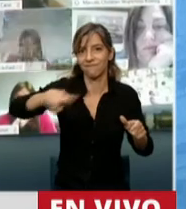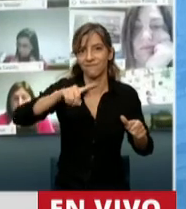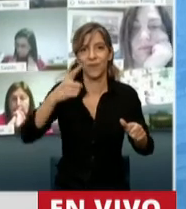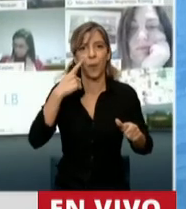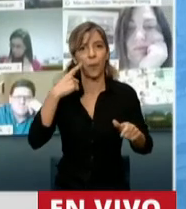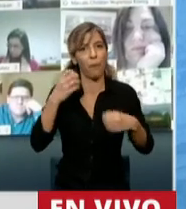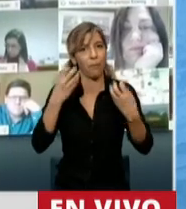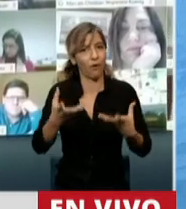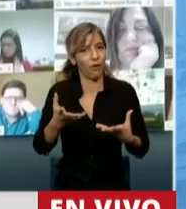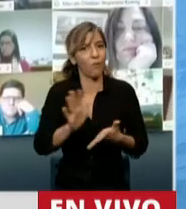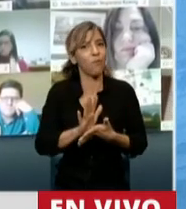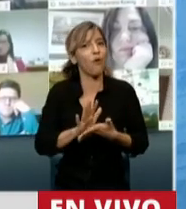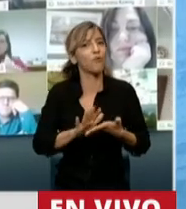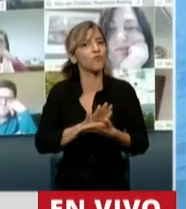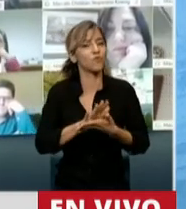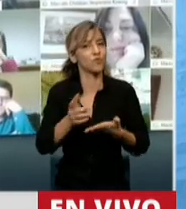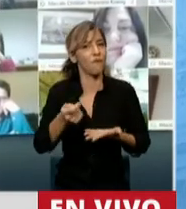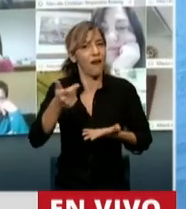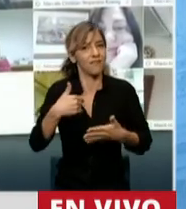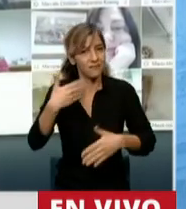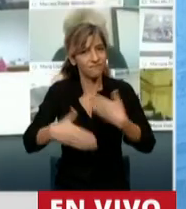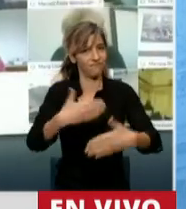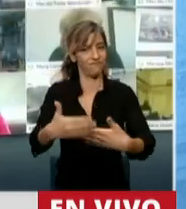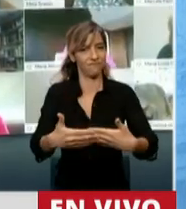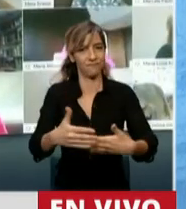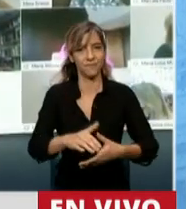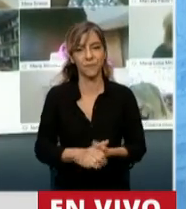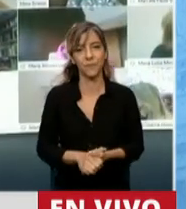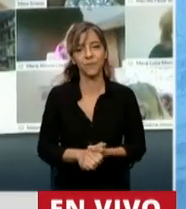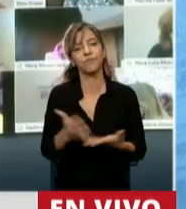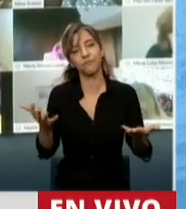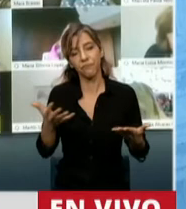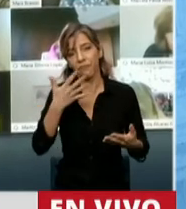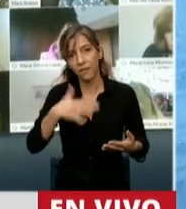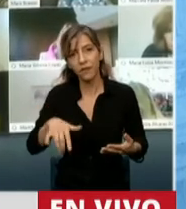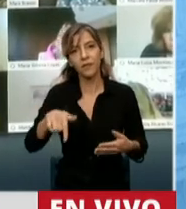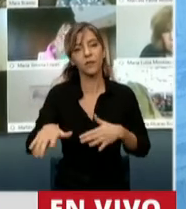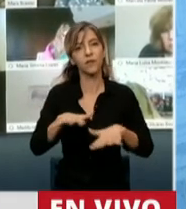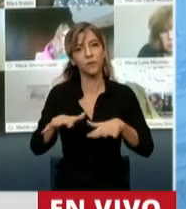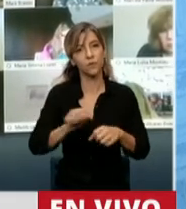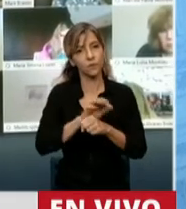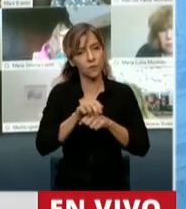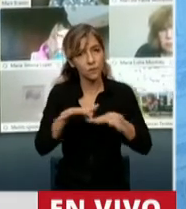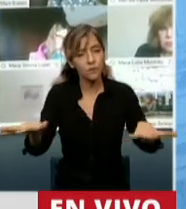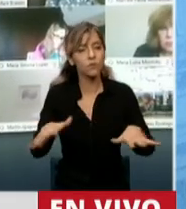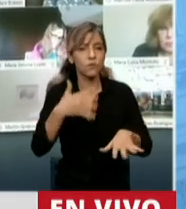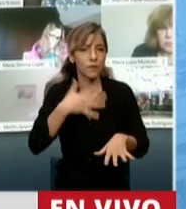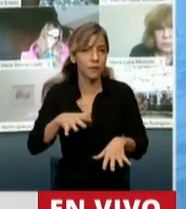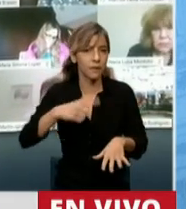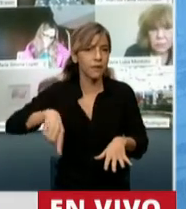Obviamente que hay una cuestión excepcional. Los efectos colaterales de la pandemia, del aislamiento, la pérdida de